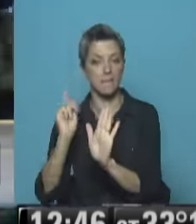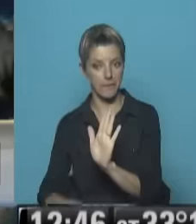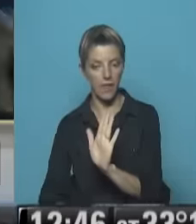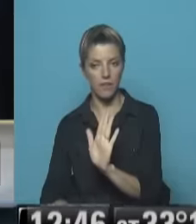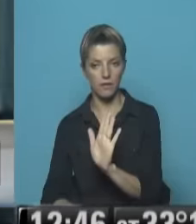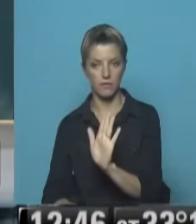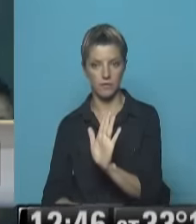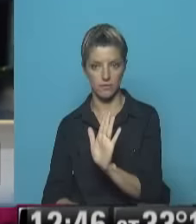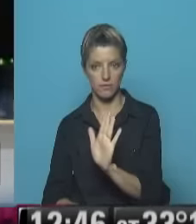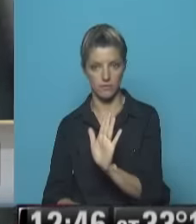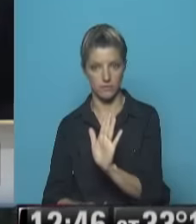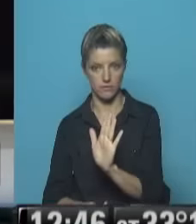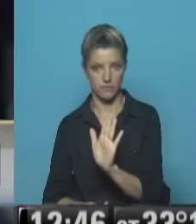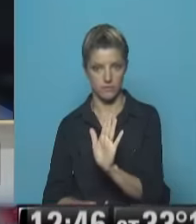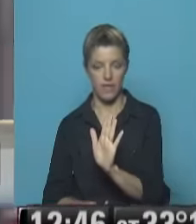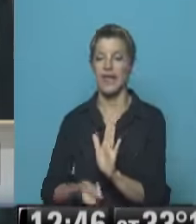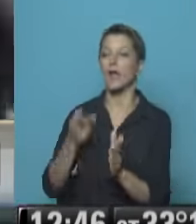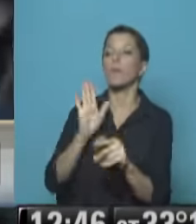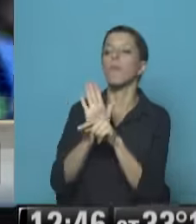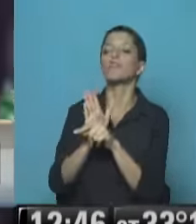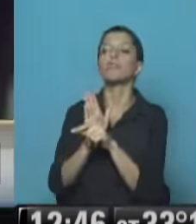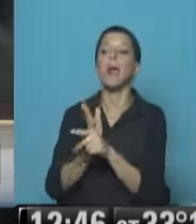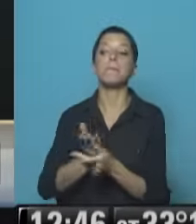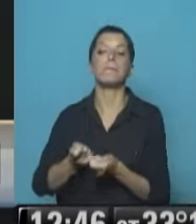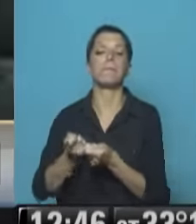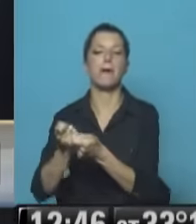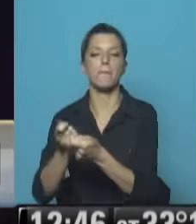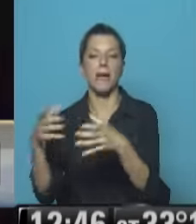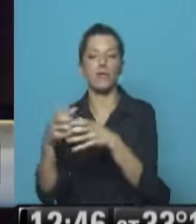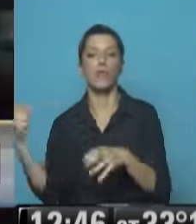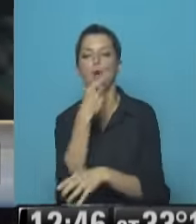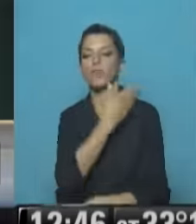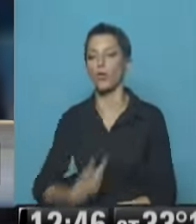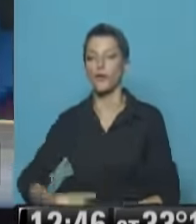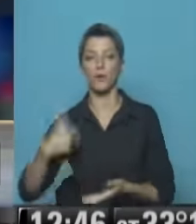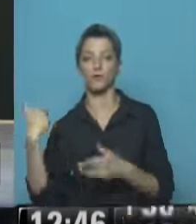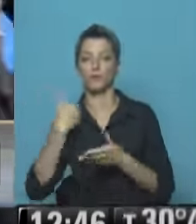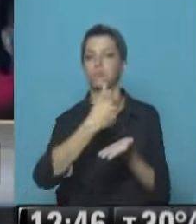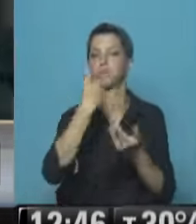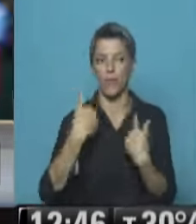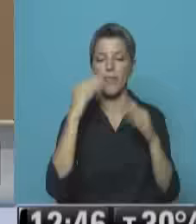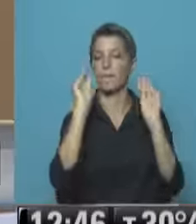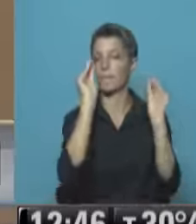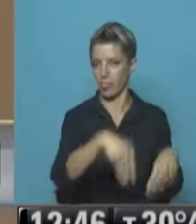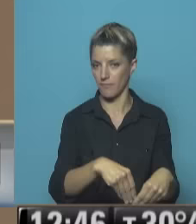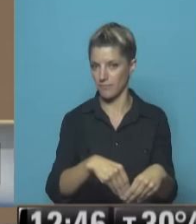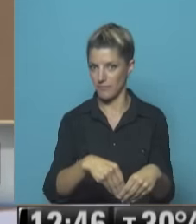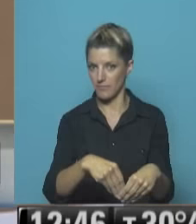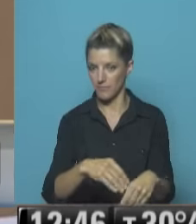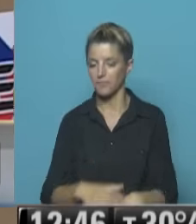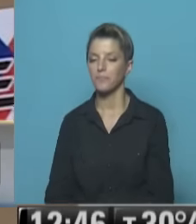oposición A sacarse de encima El chavismo De todas maneras No creo que sea Una oposición Totalmente homogénea